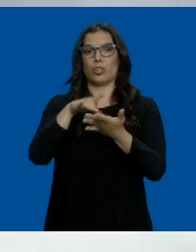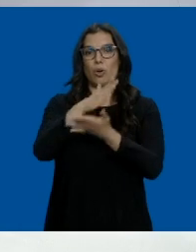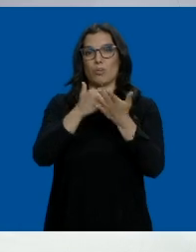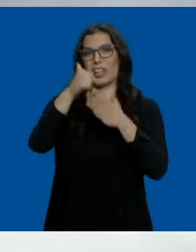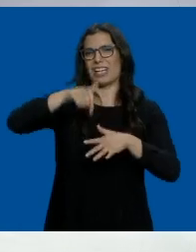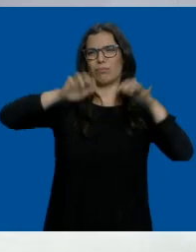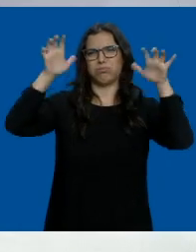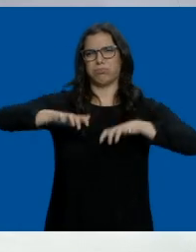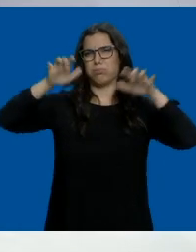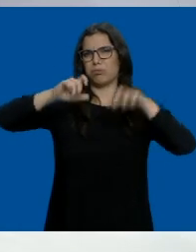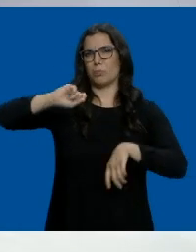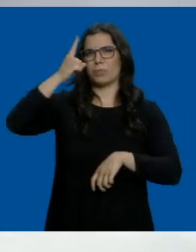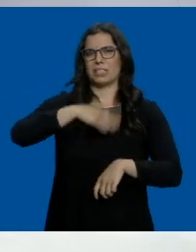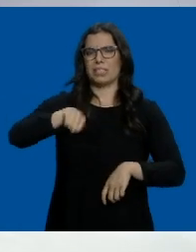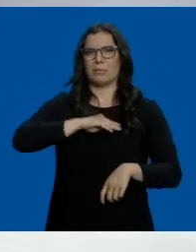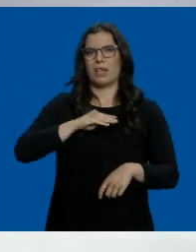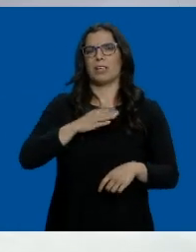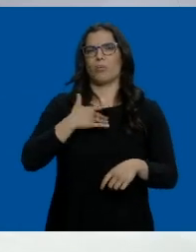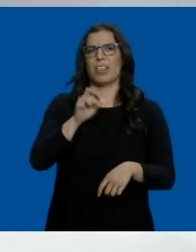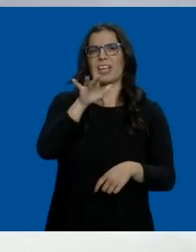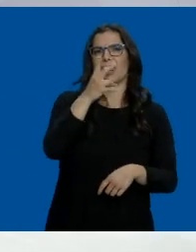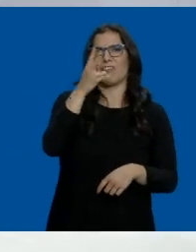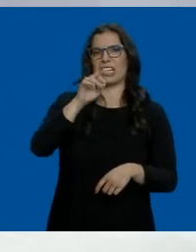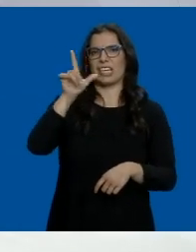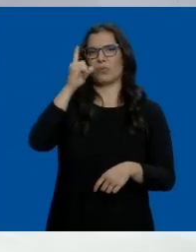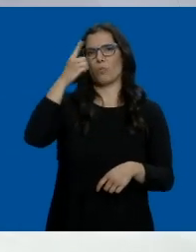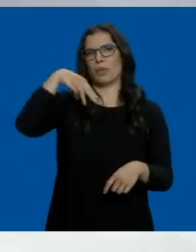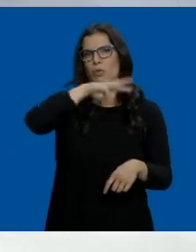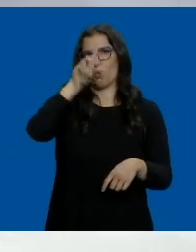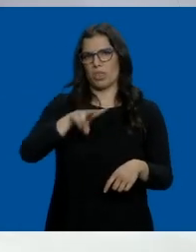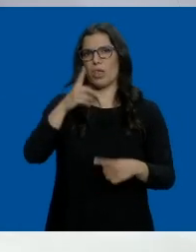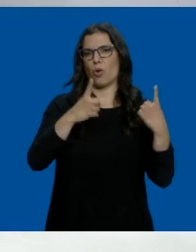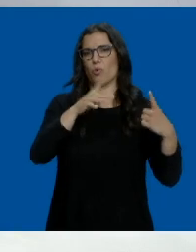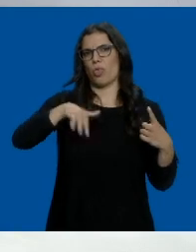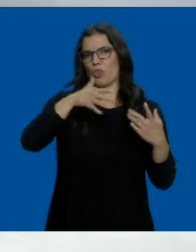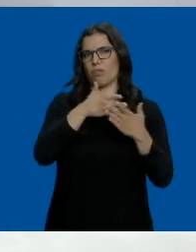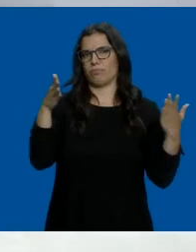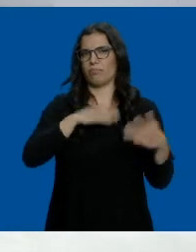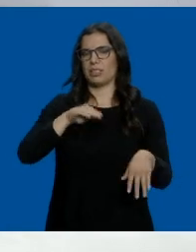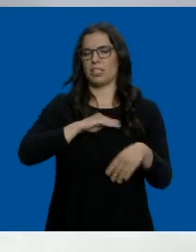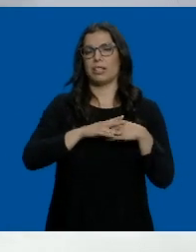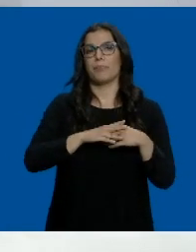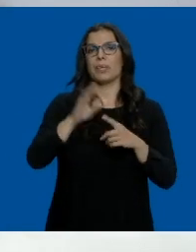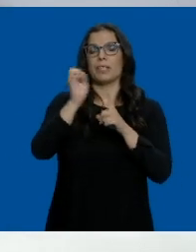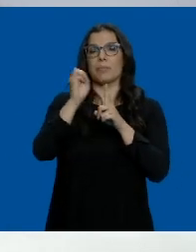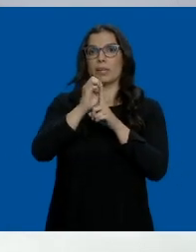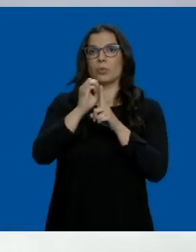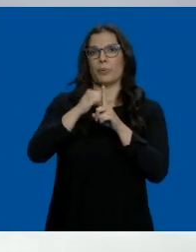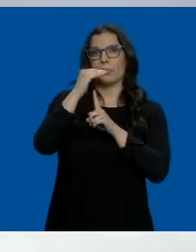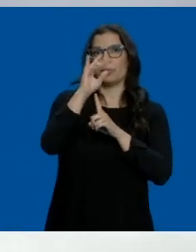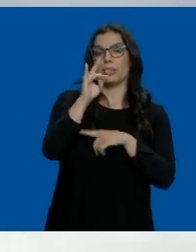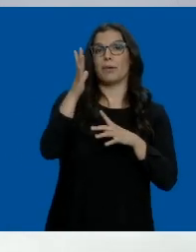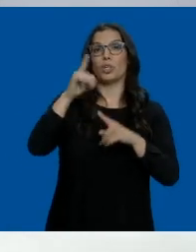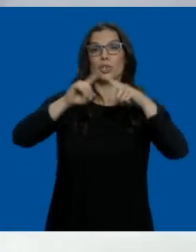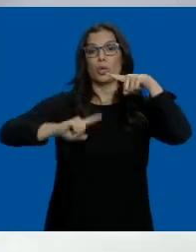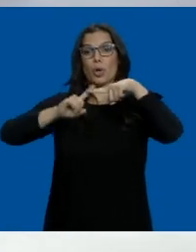donde más ha llovido de toda España. 15-20 litros por metro cuadrado en amplias zonas de la comunidad. Las temperaturas siguen siendo antes y las tormentas